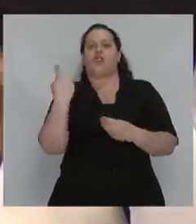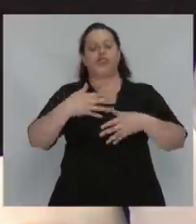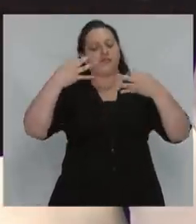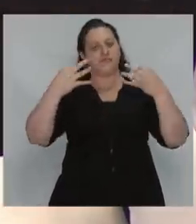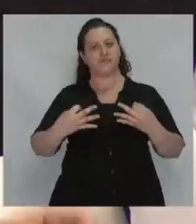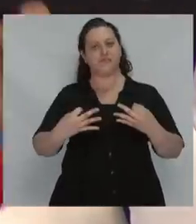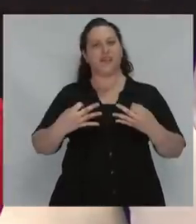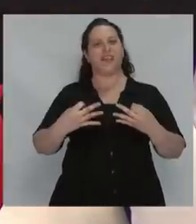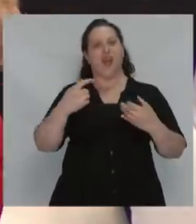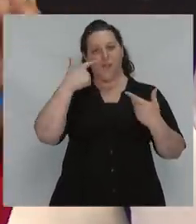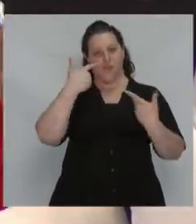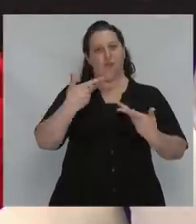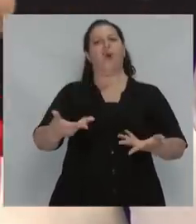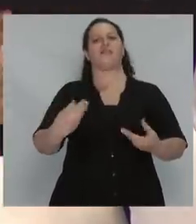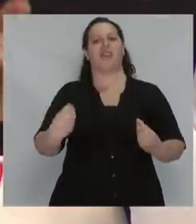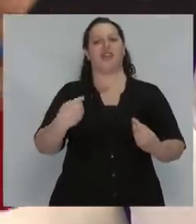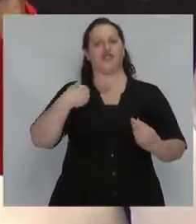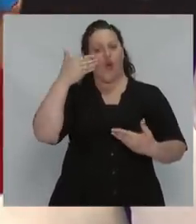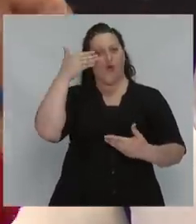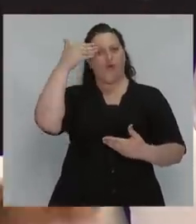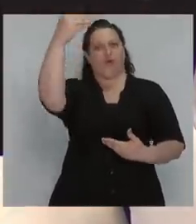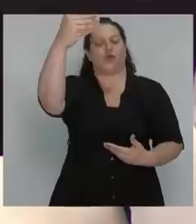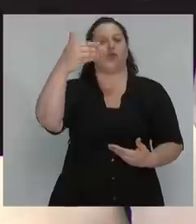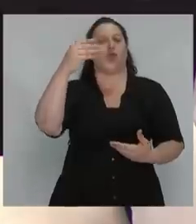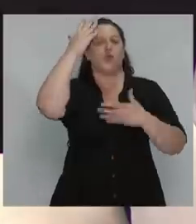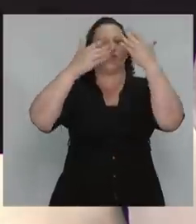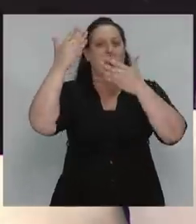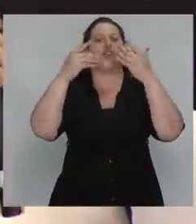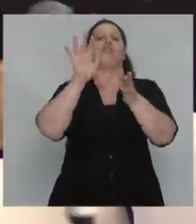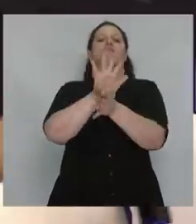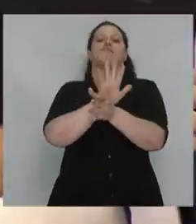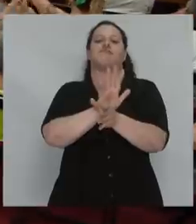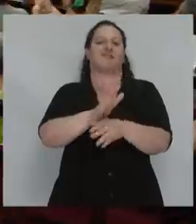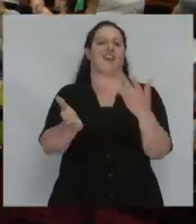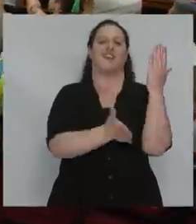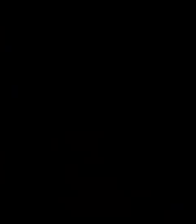ese mundo que queremos, estaremos trayendo a la izquierda. Muchas gracias.